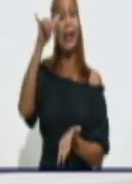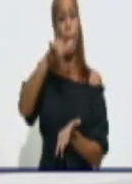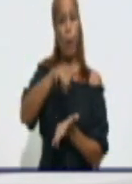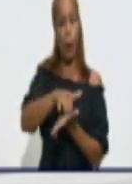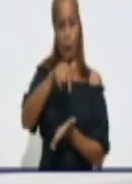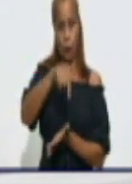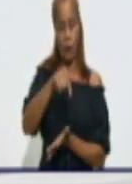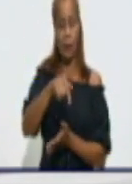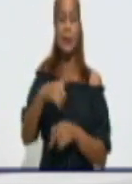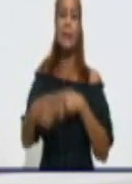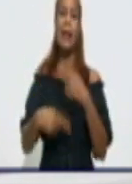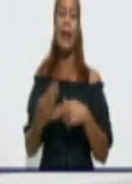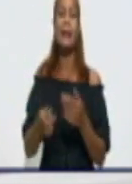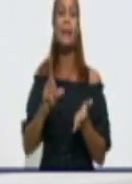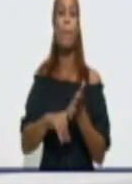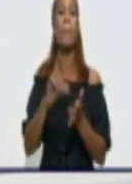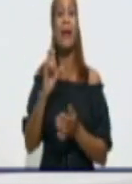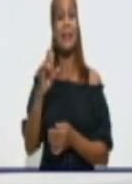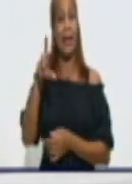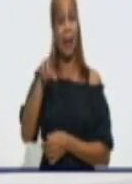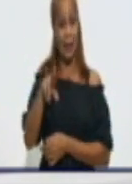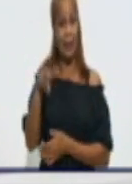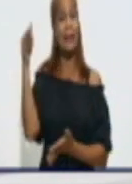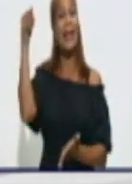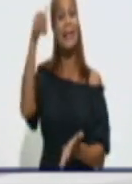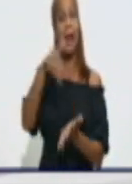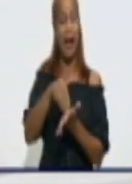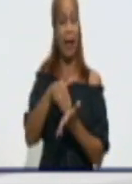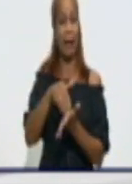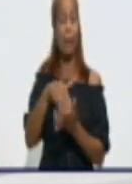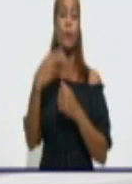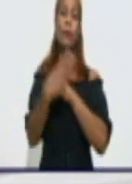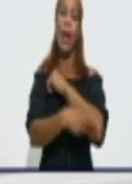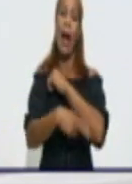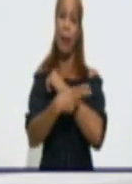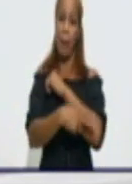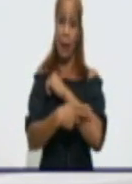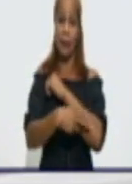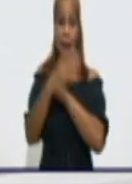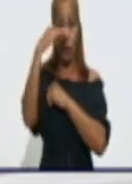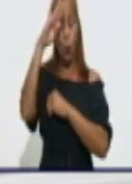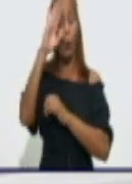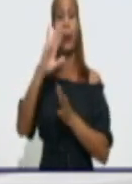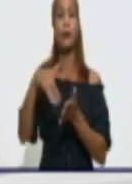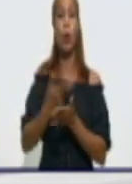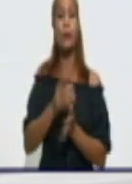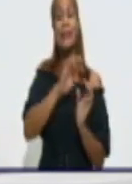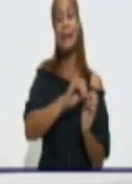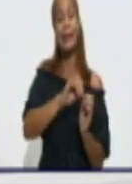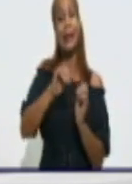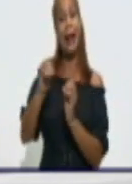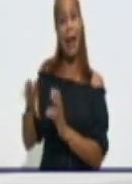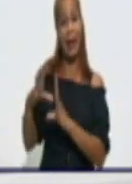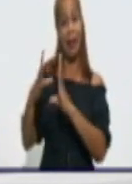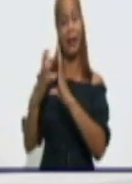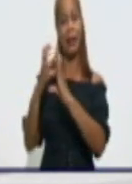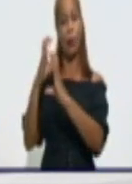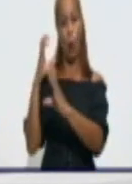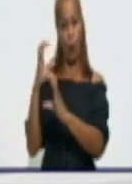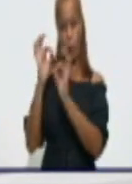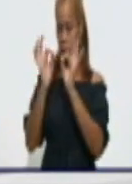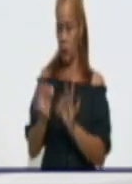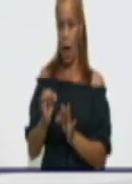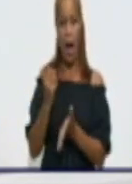hace un PCR de arriba al país y posteriormente son trasladados en ómnibus que ya están destinados aquí en